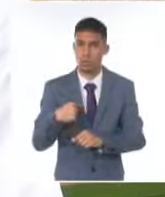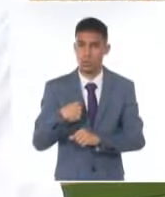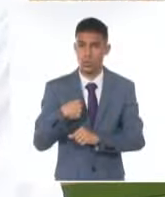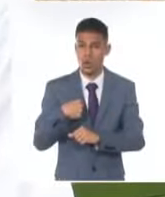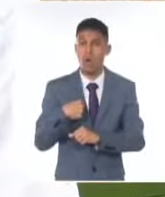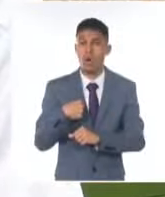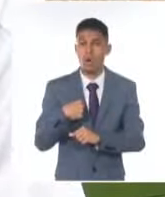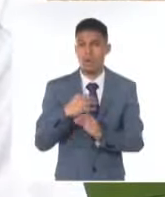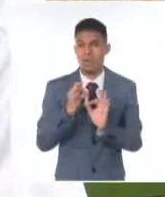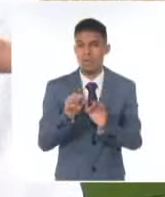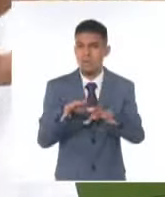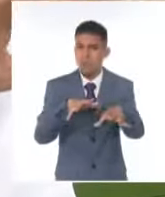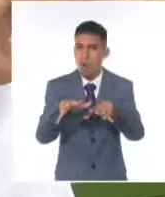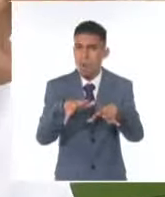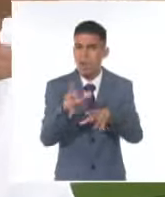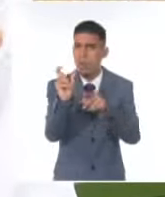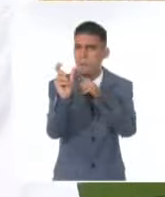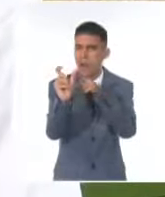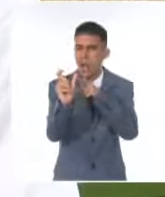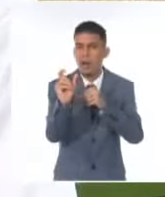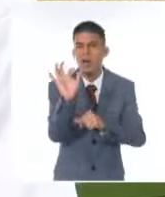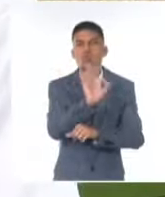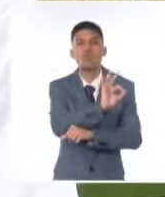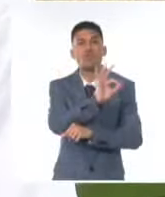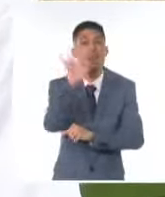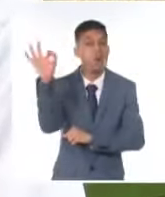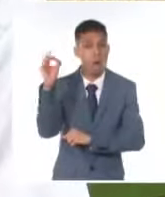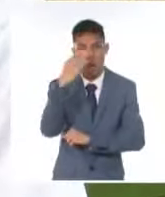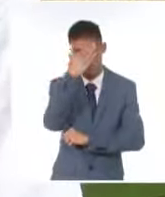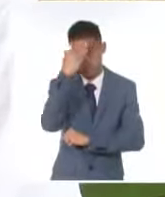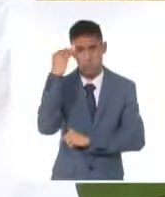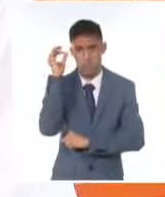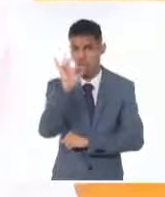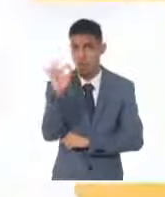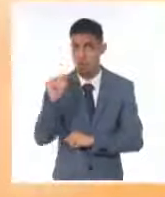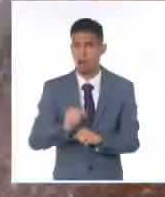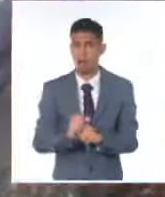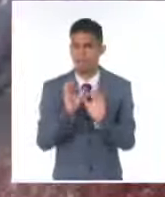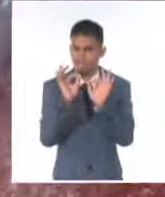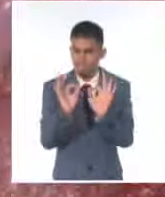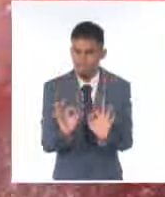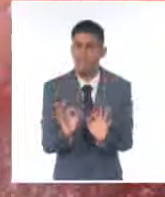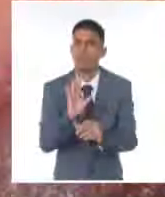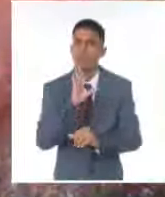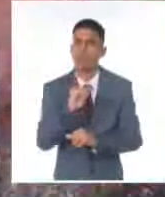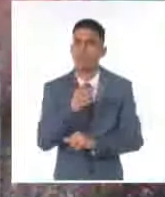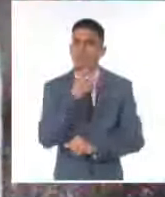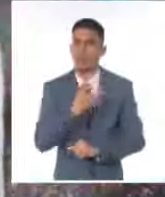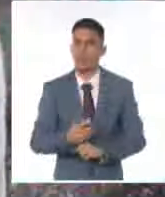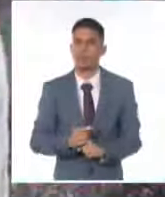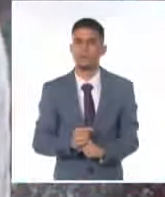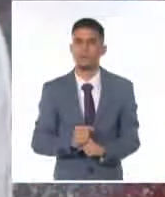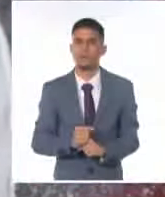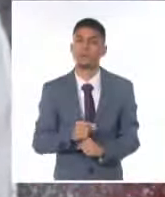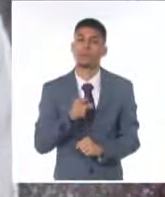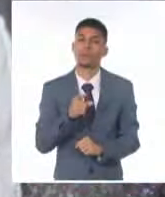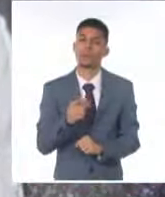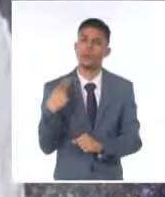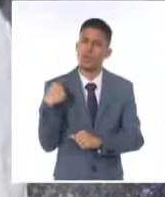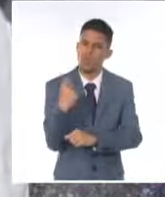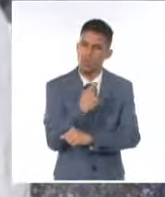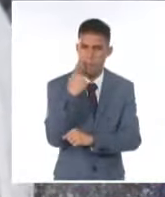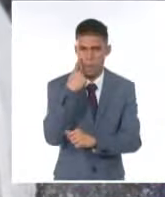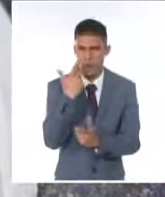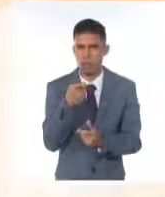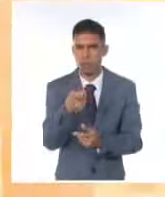momento, esa frase, no la he olvidado nunca. Fue exactamente así. Profe, usted contó una historia. Fidel